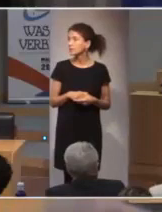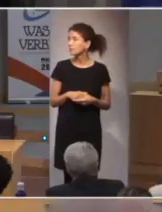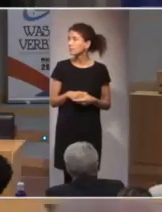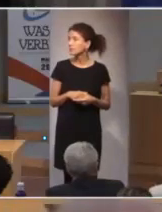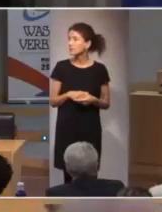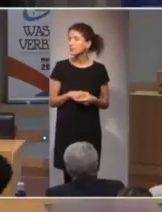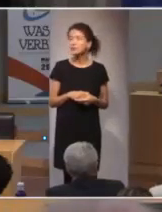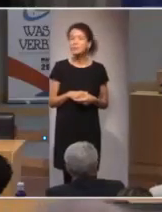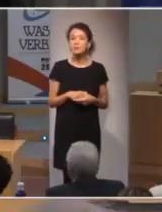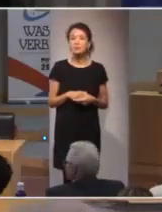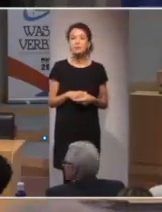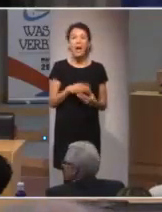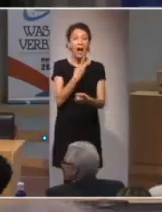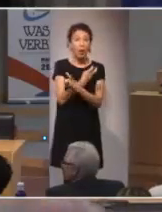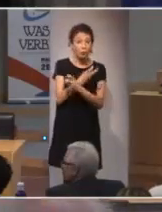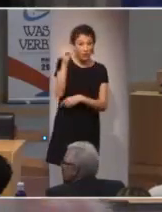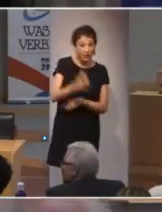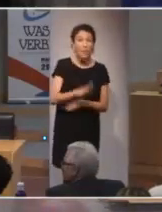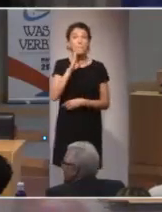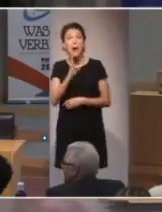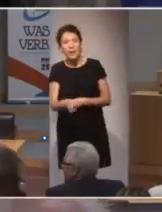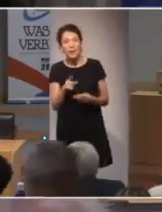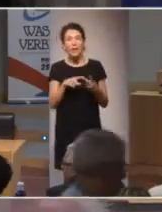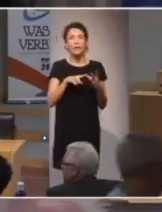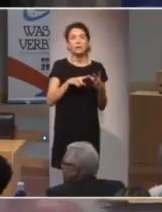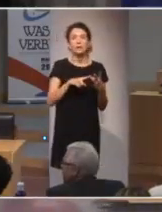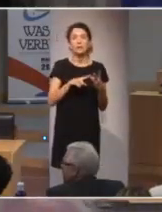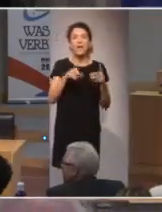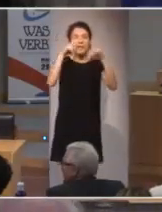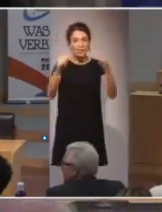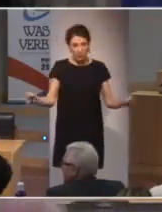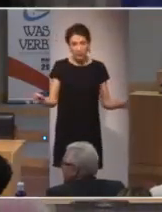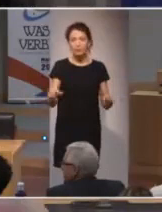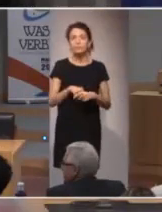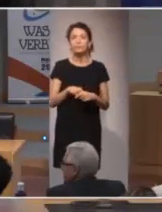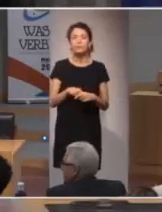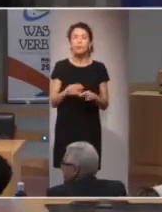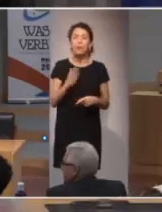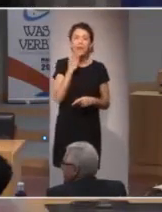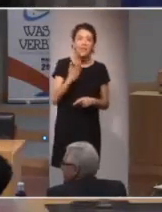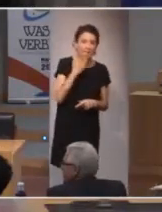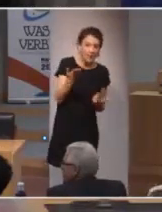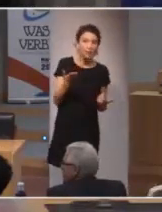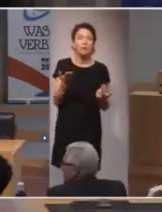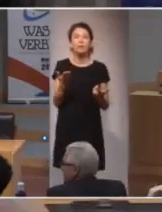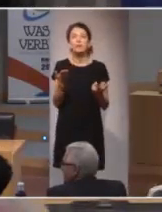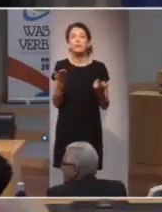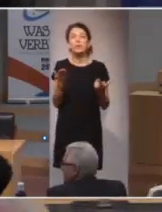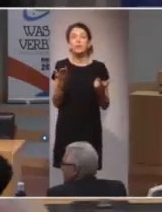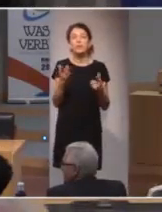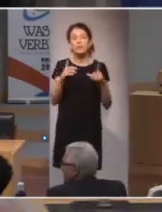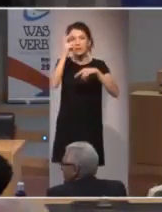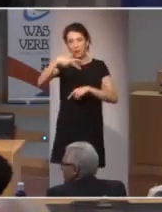De Austria, Belgium, Chipre, Czech Republic, Dinamarca, Finland,